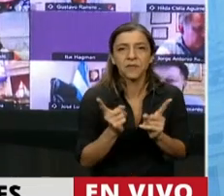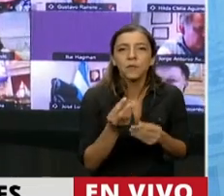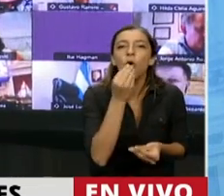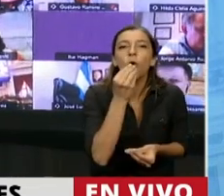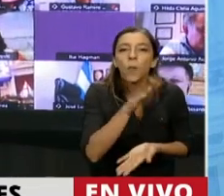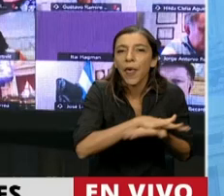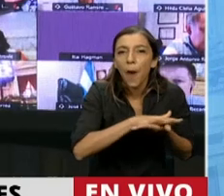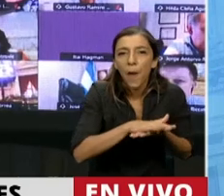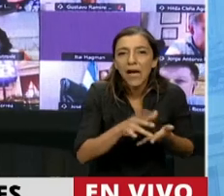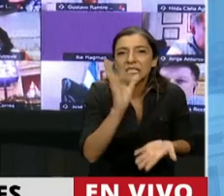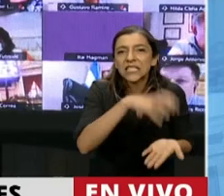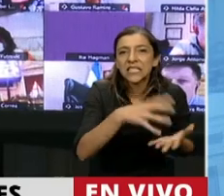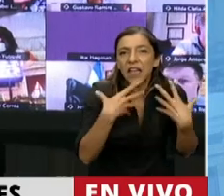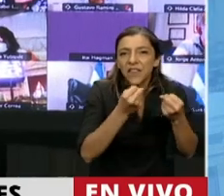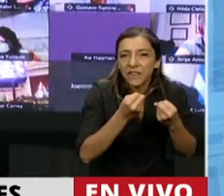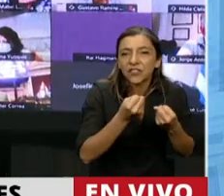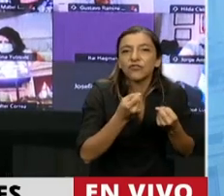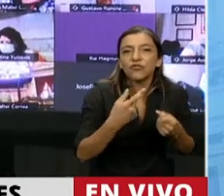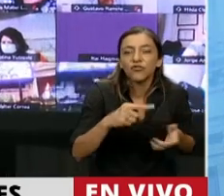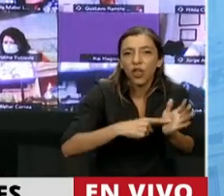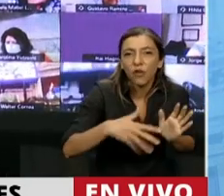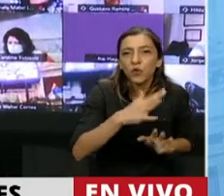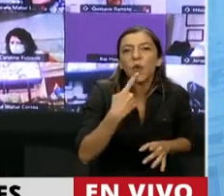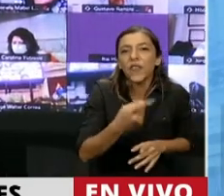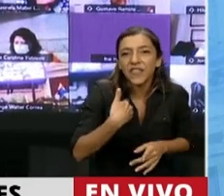Tercera Edad de la Ciudad de Buenos Aires, está alrededor de 50.000 pesos.